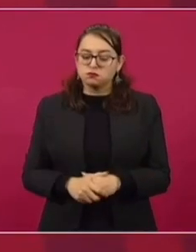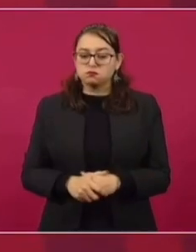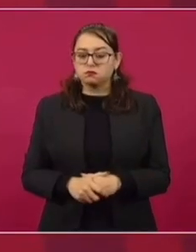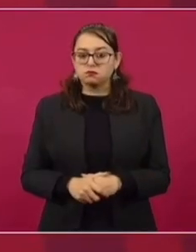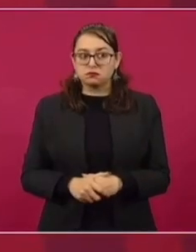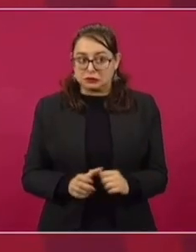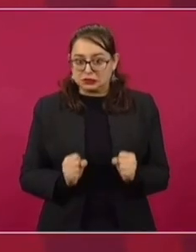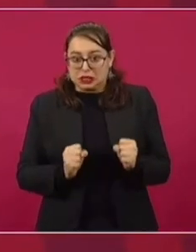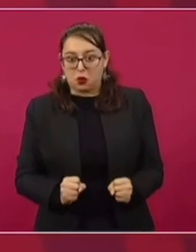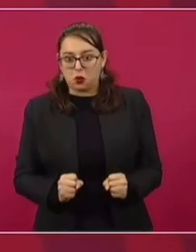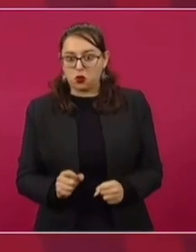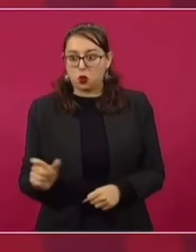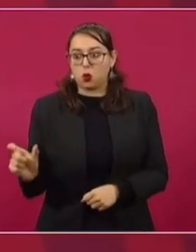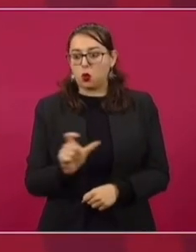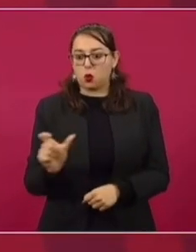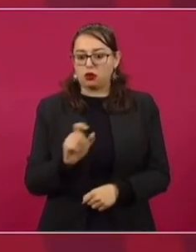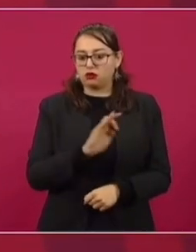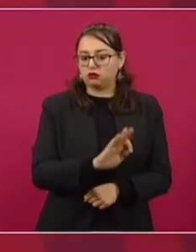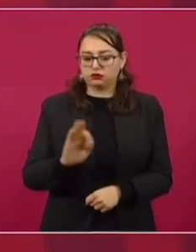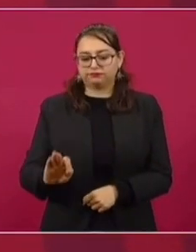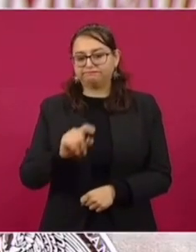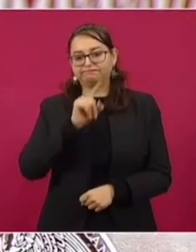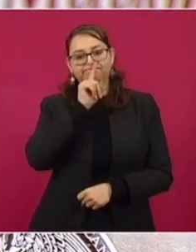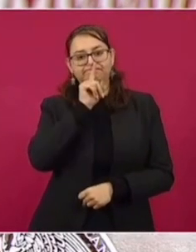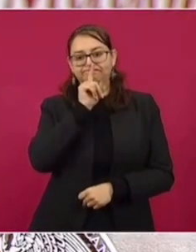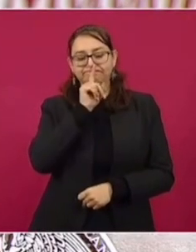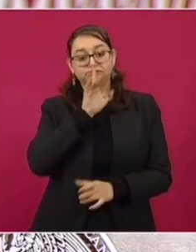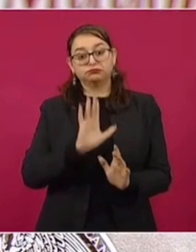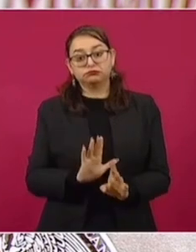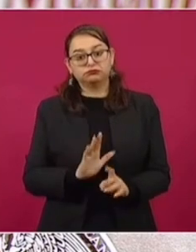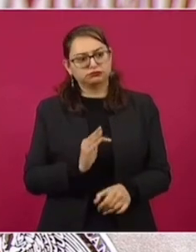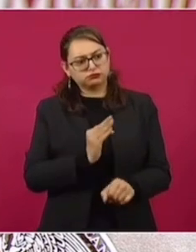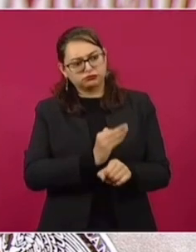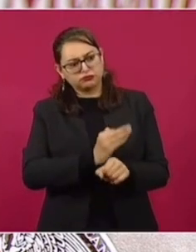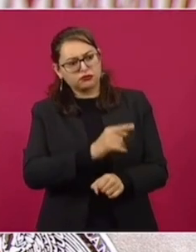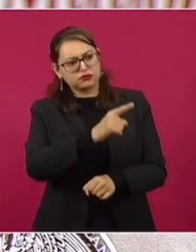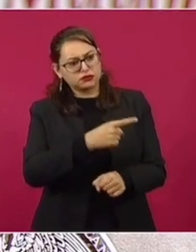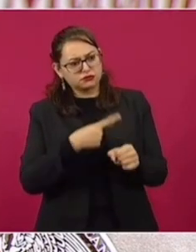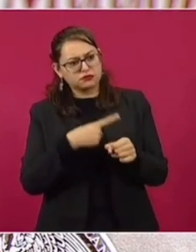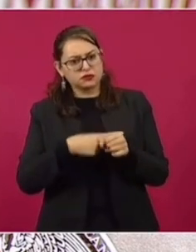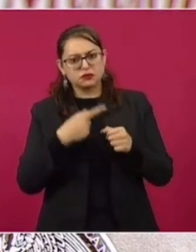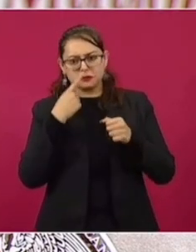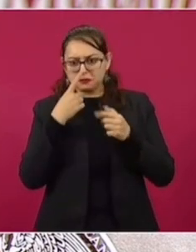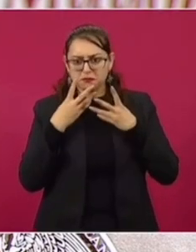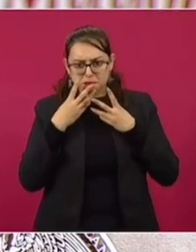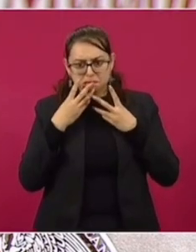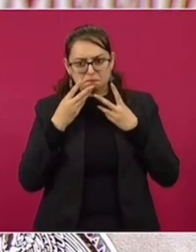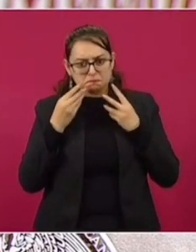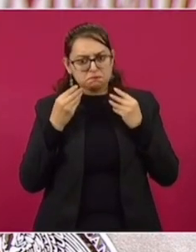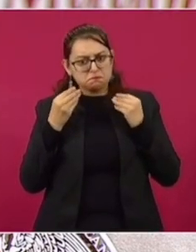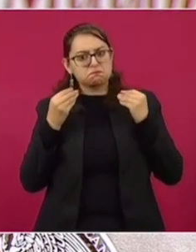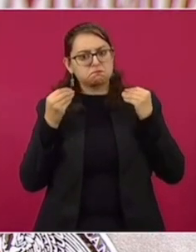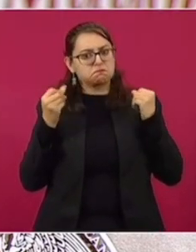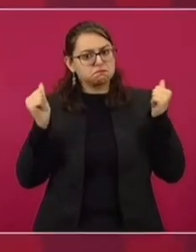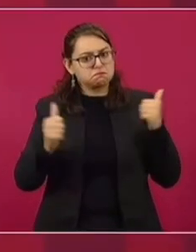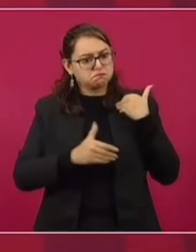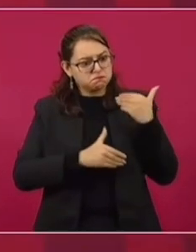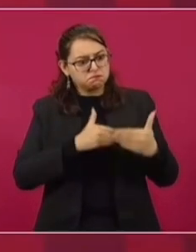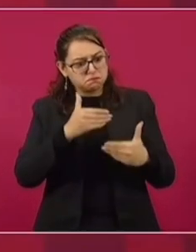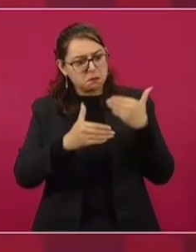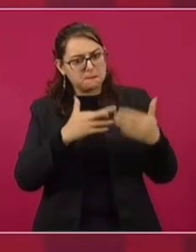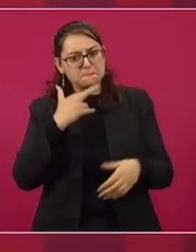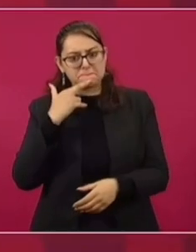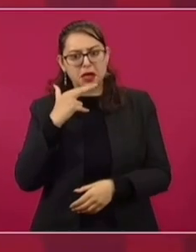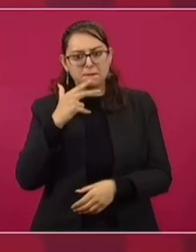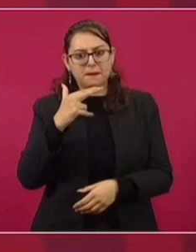de un día exacto, evoluciona satisfactoriamente y esperamos que en los próximos días